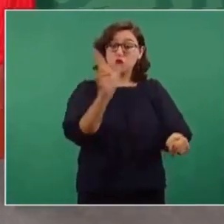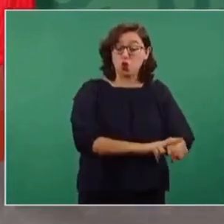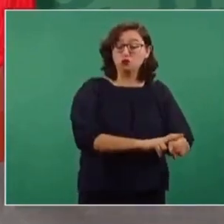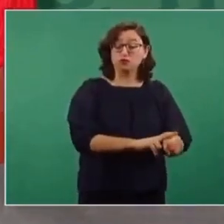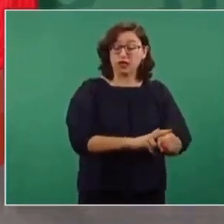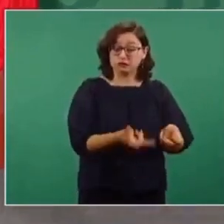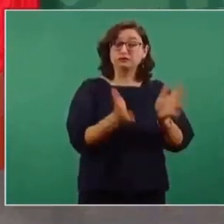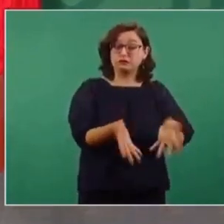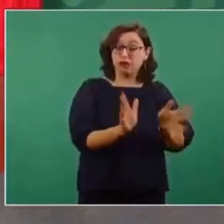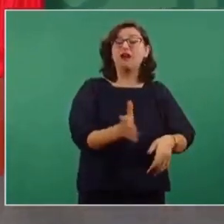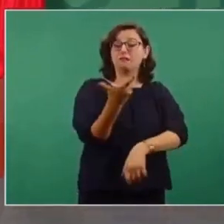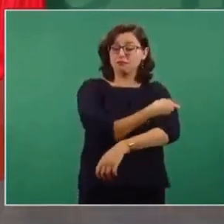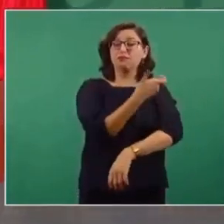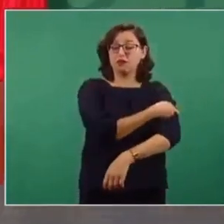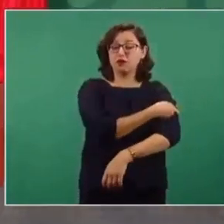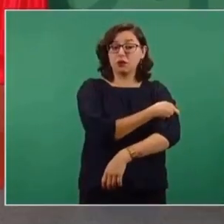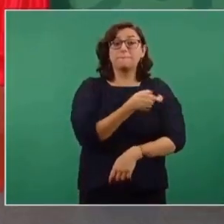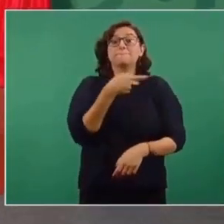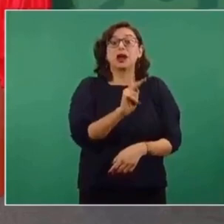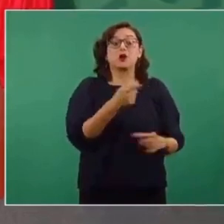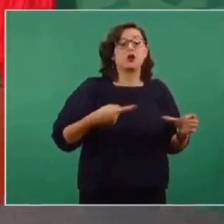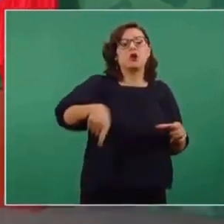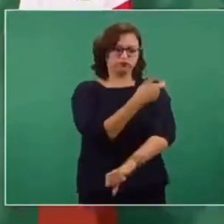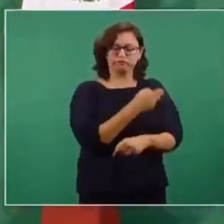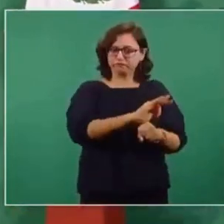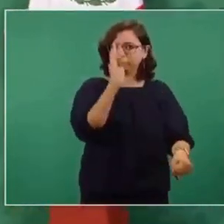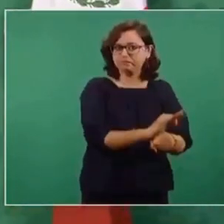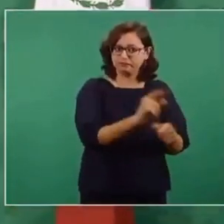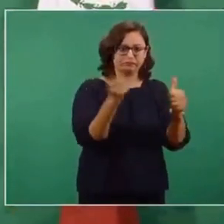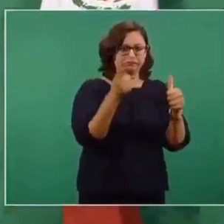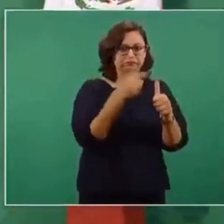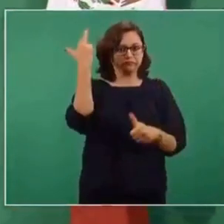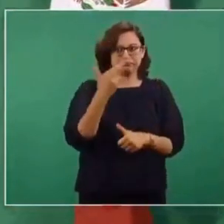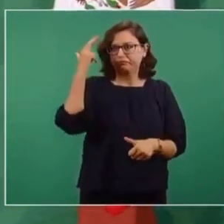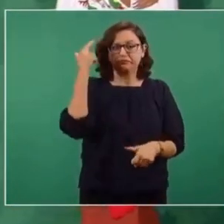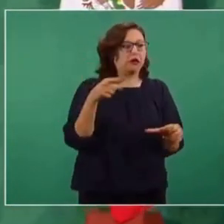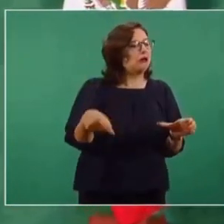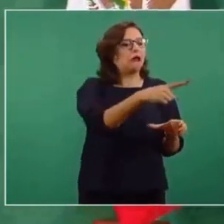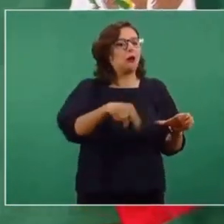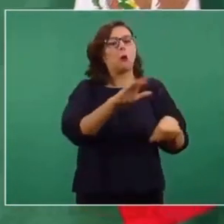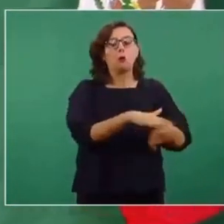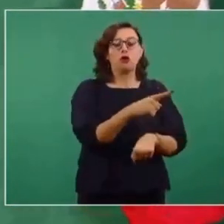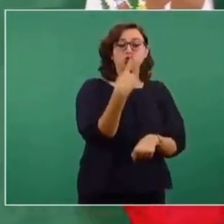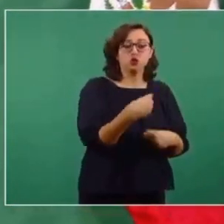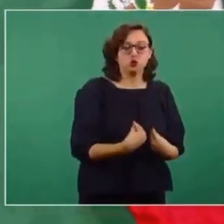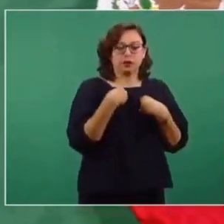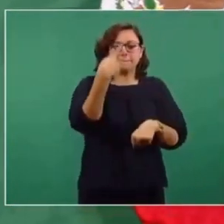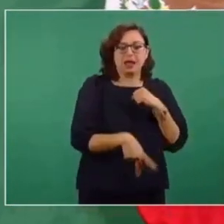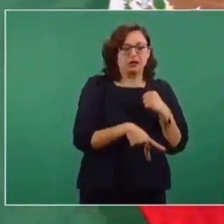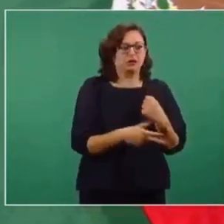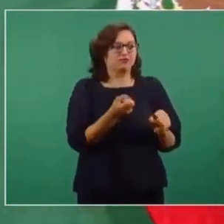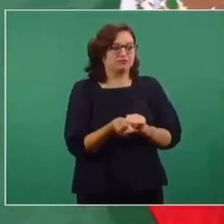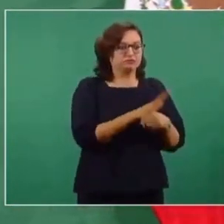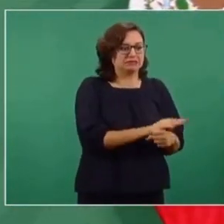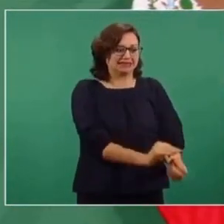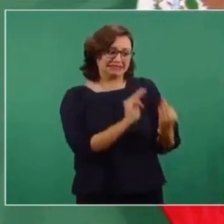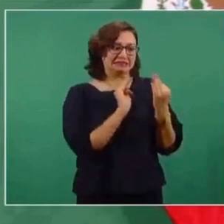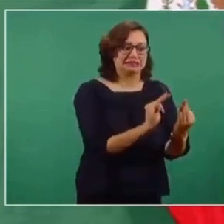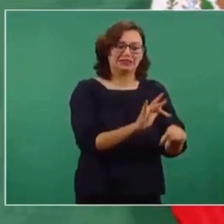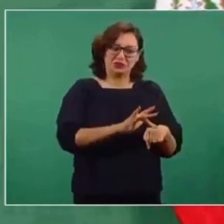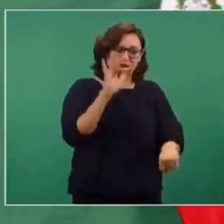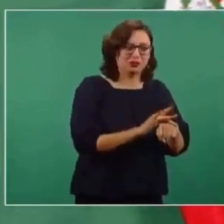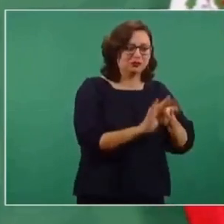desde el principio están en hospitales COVID, los que están salvando vidas, arriesgando sus vidas, porque al